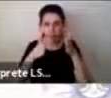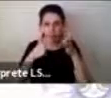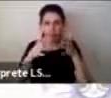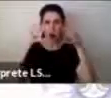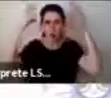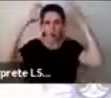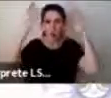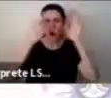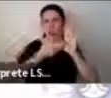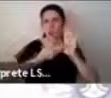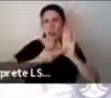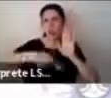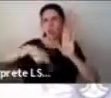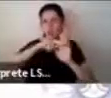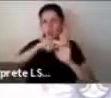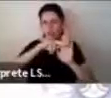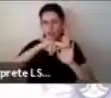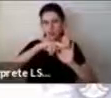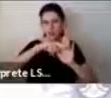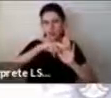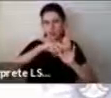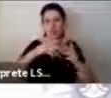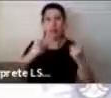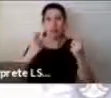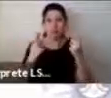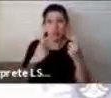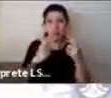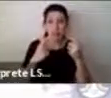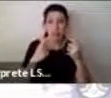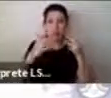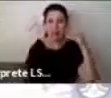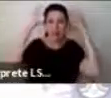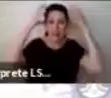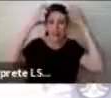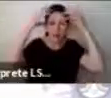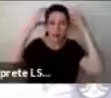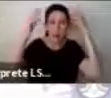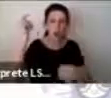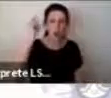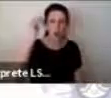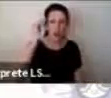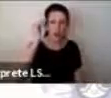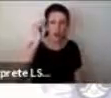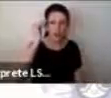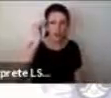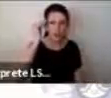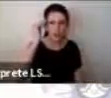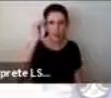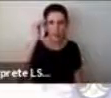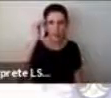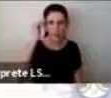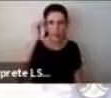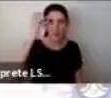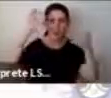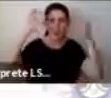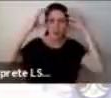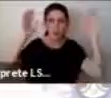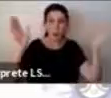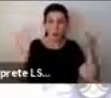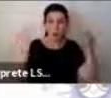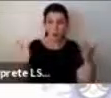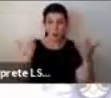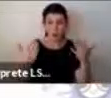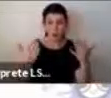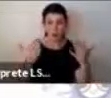en la parte de intervención más neurocognitiva por ejemplo la neuroestimulación también está dentro de esta